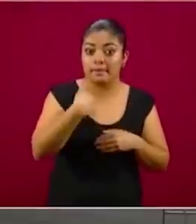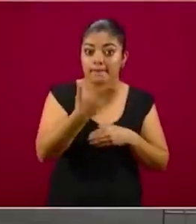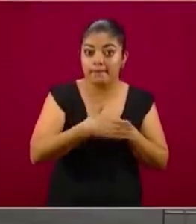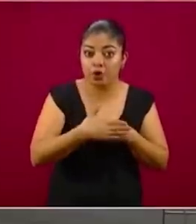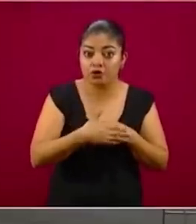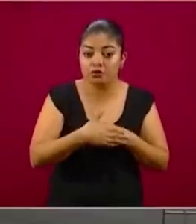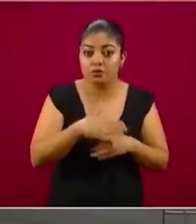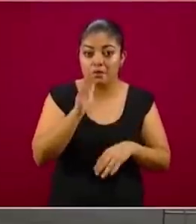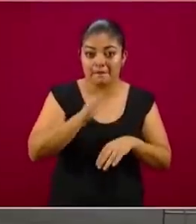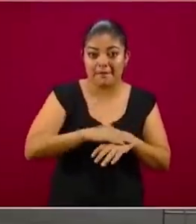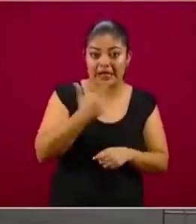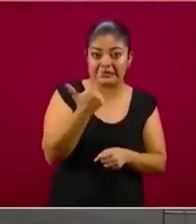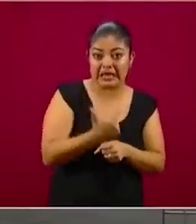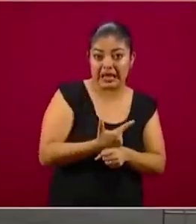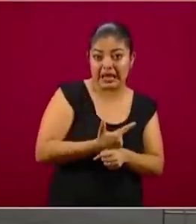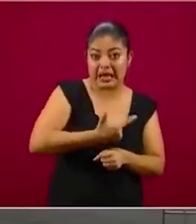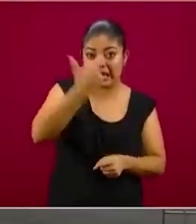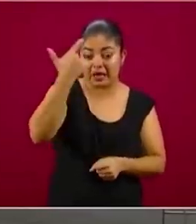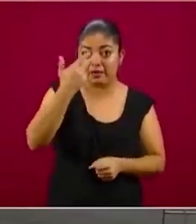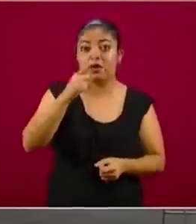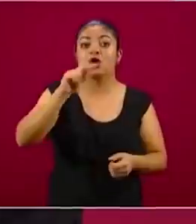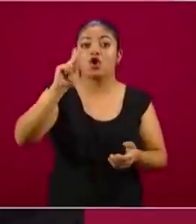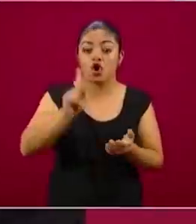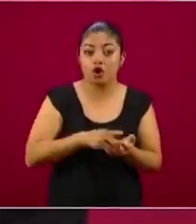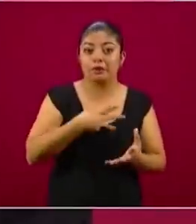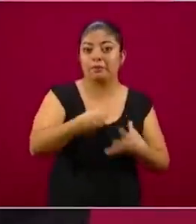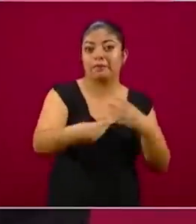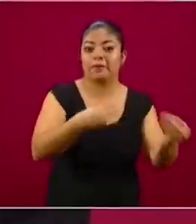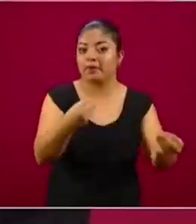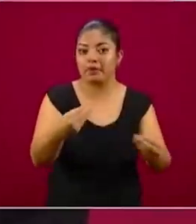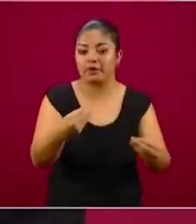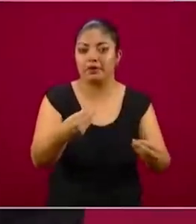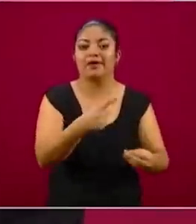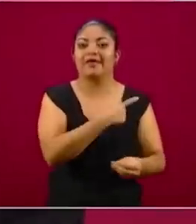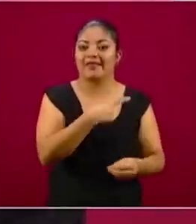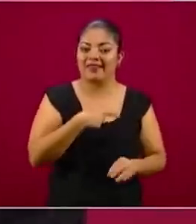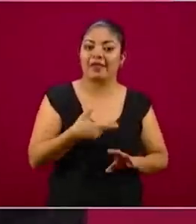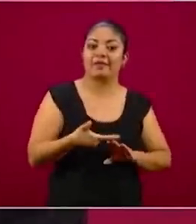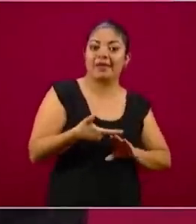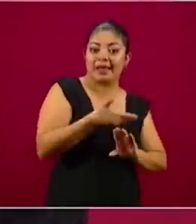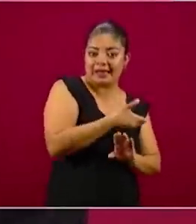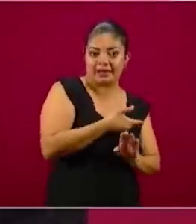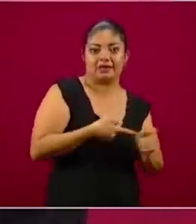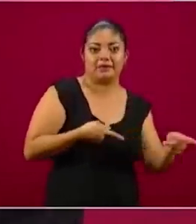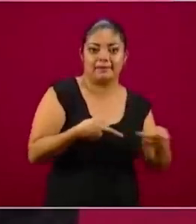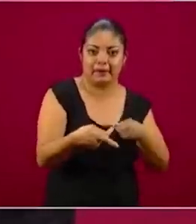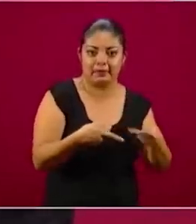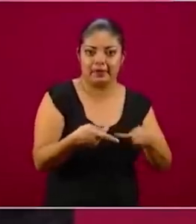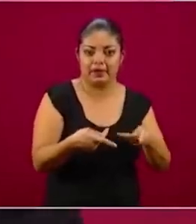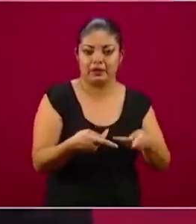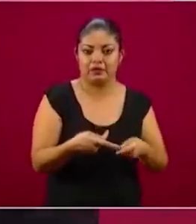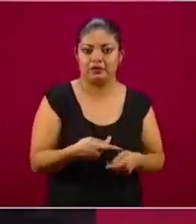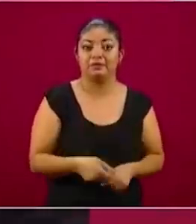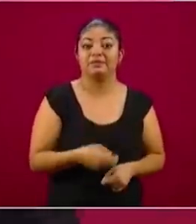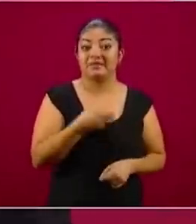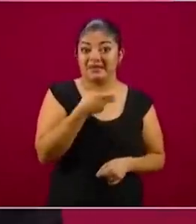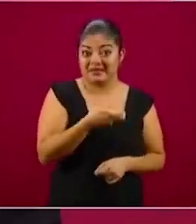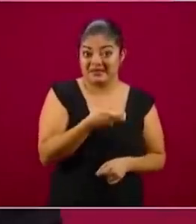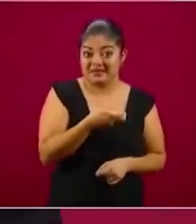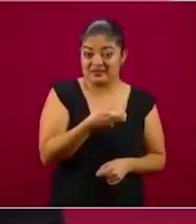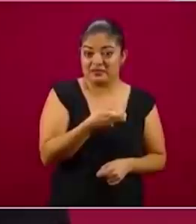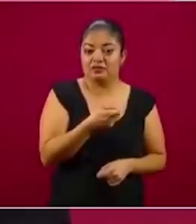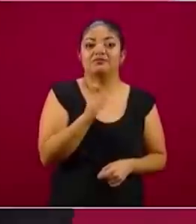significativo de que reemerja la epidemia, tenemos que prepararnos. Y eso lo que implica es que